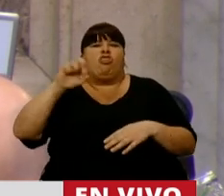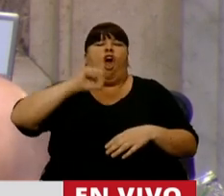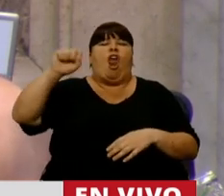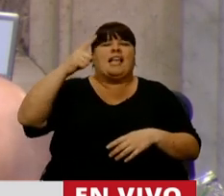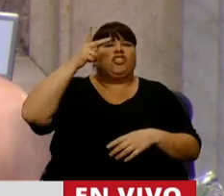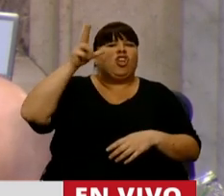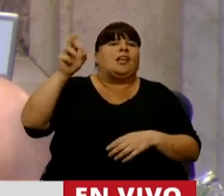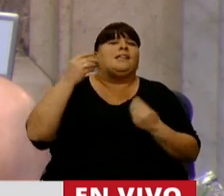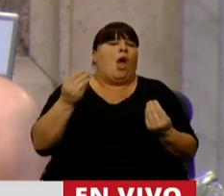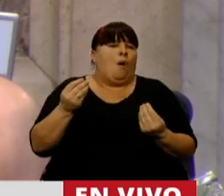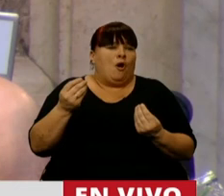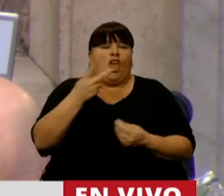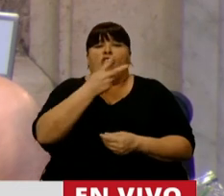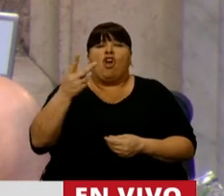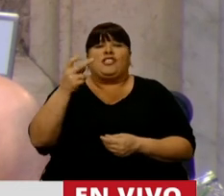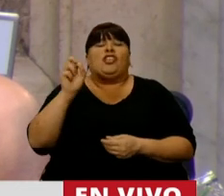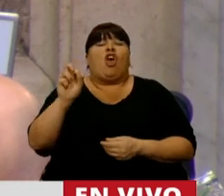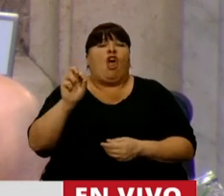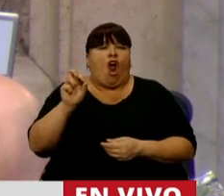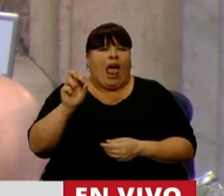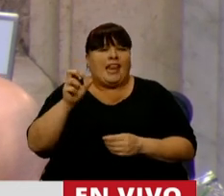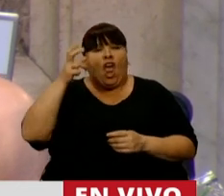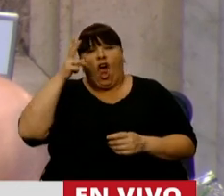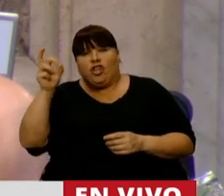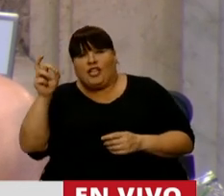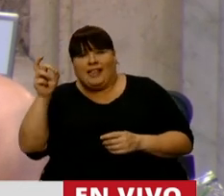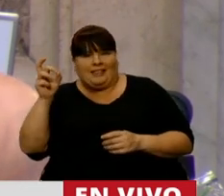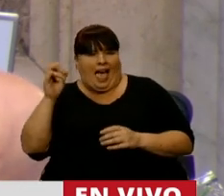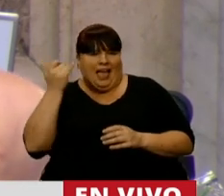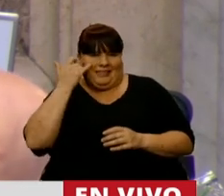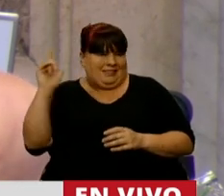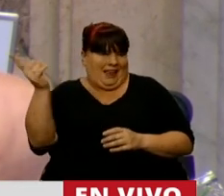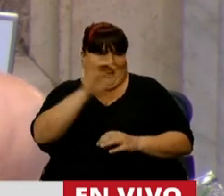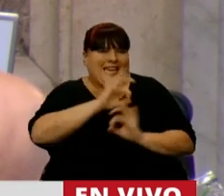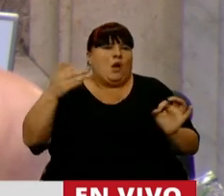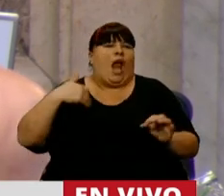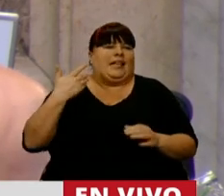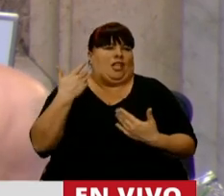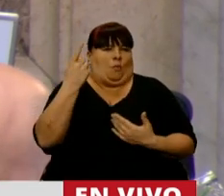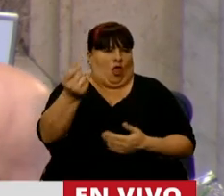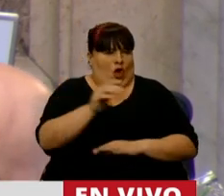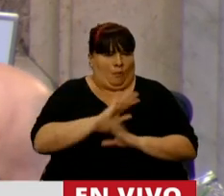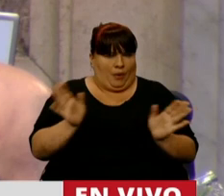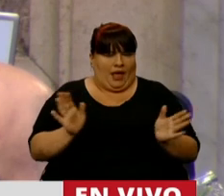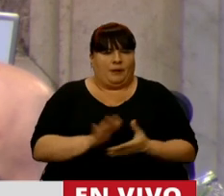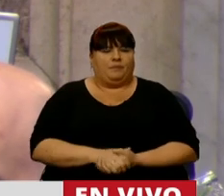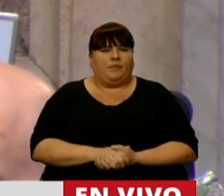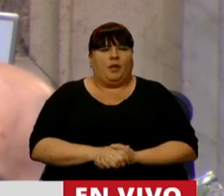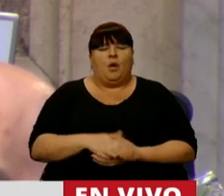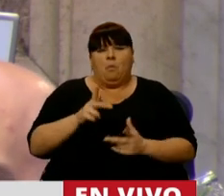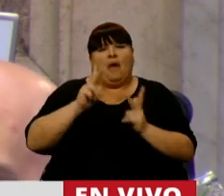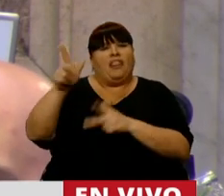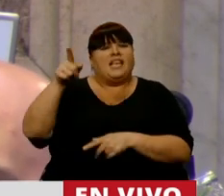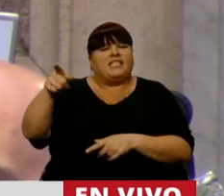a 180, porque 200 dólares a 80 ya casi ningún argentino puede comprar. Podrían